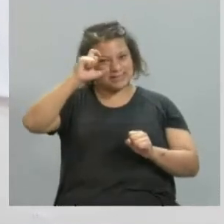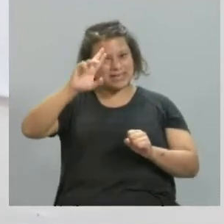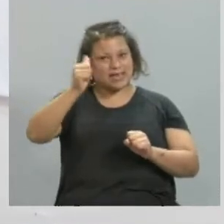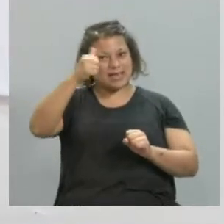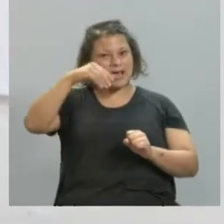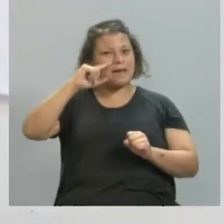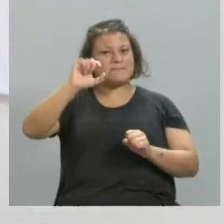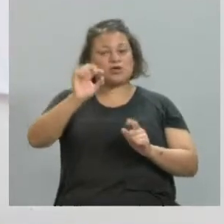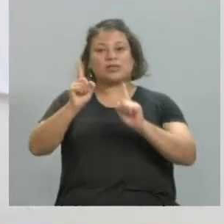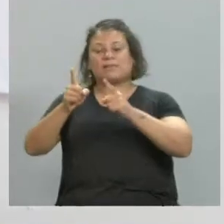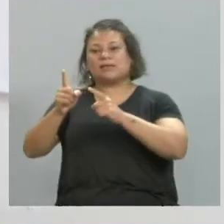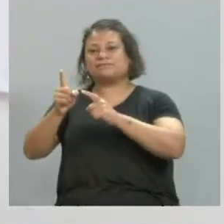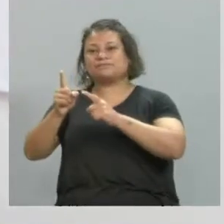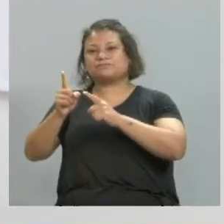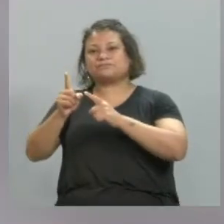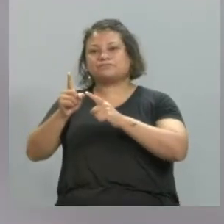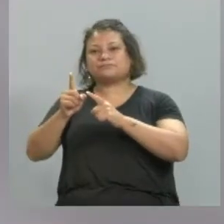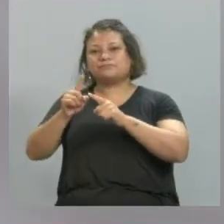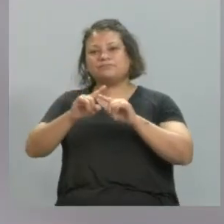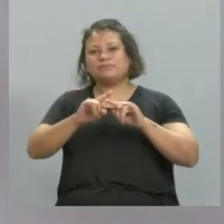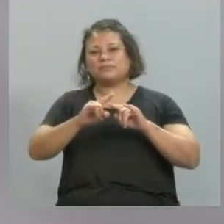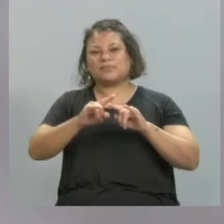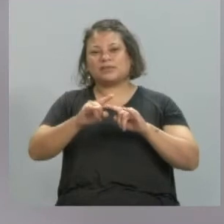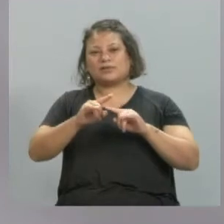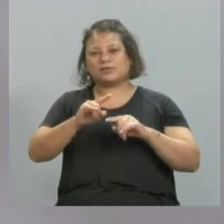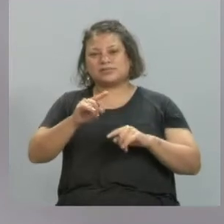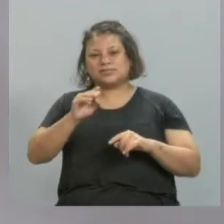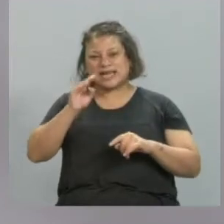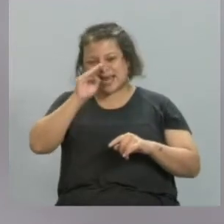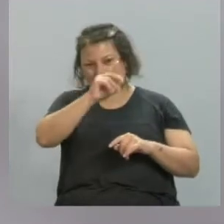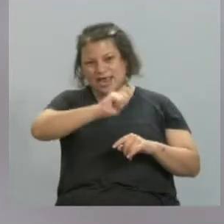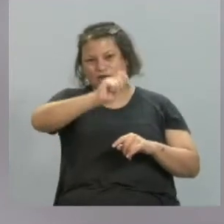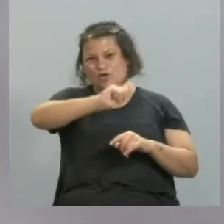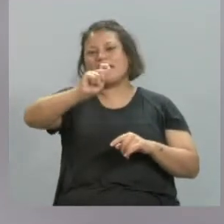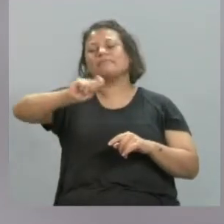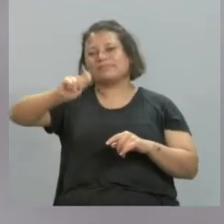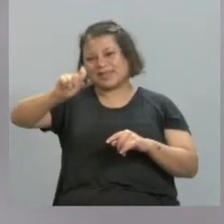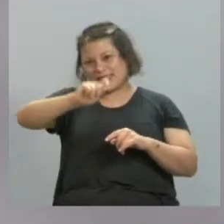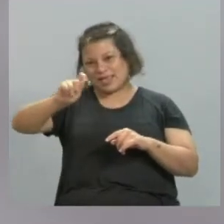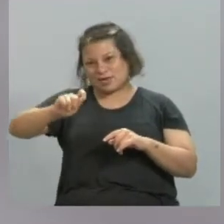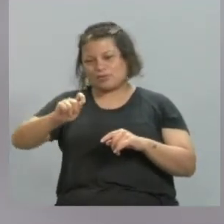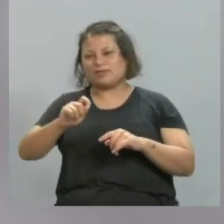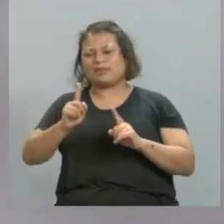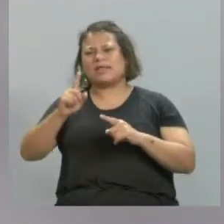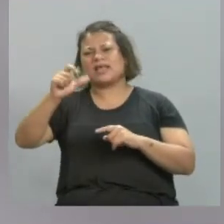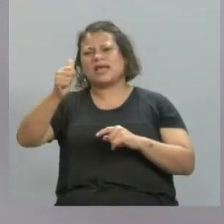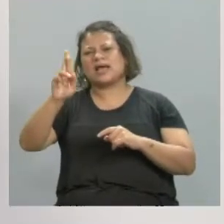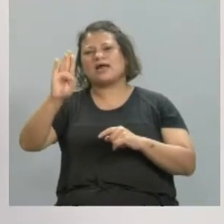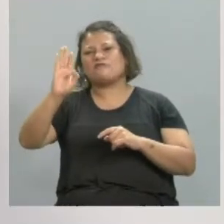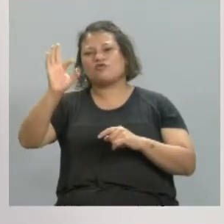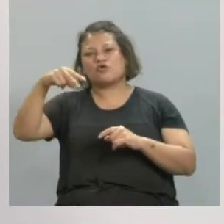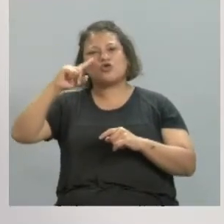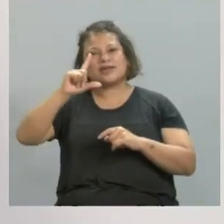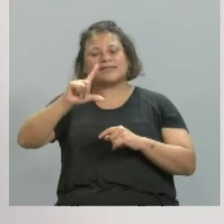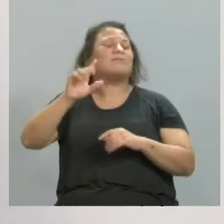Carbonilla, que también está en la web, que puede ver, que medía 5 metros por 3 metros. ¡Wow! He hecho muchas